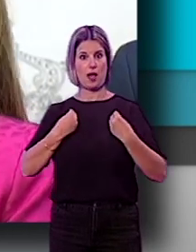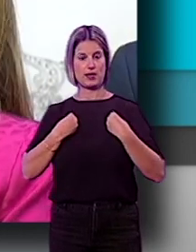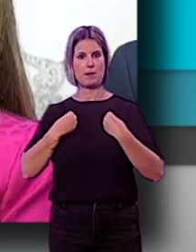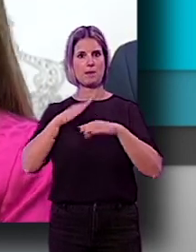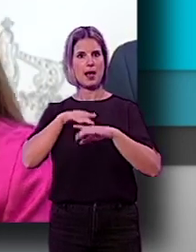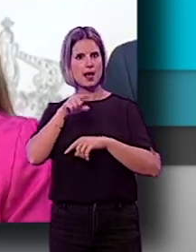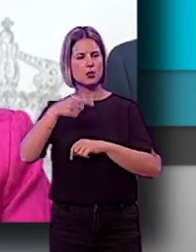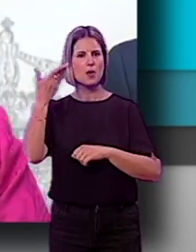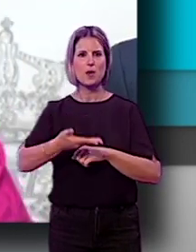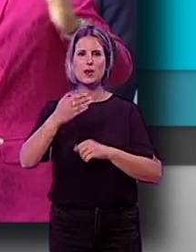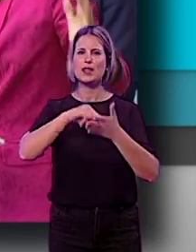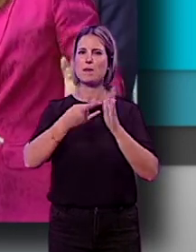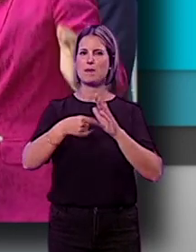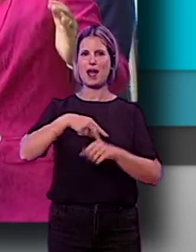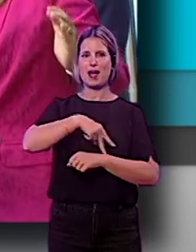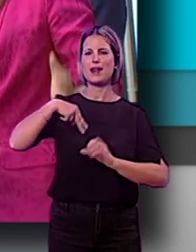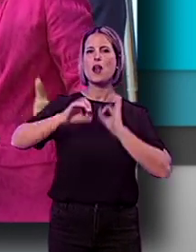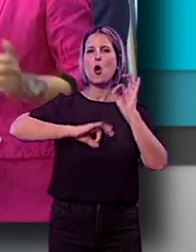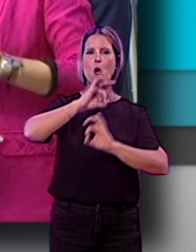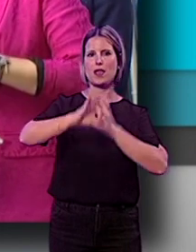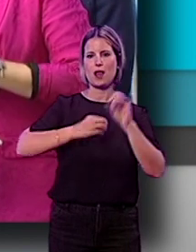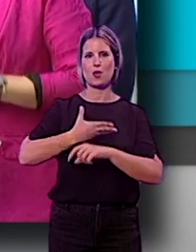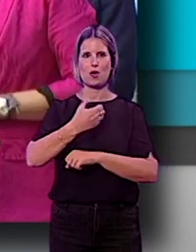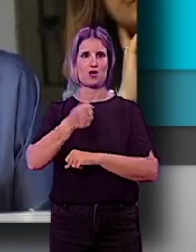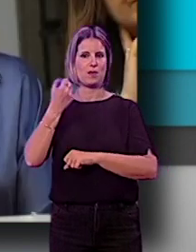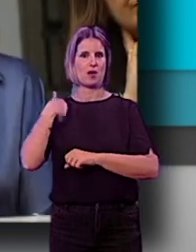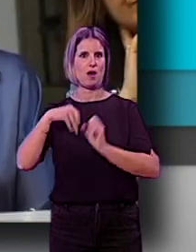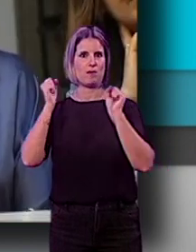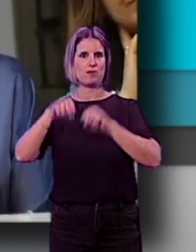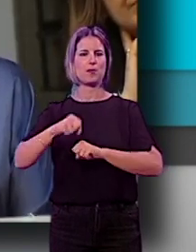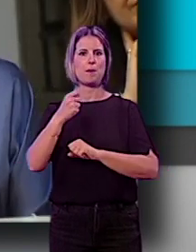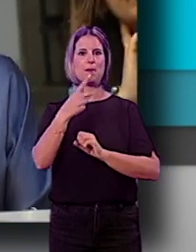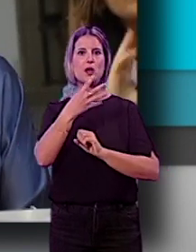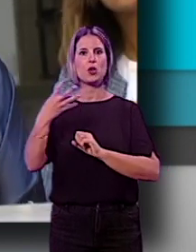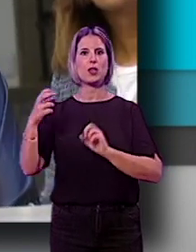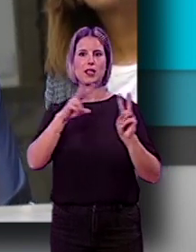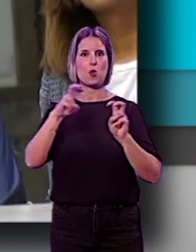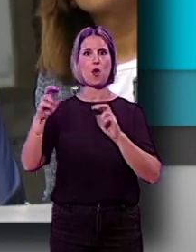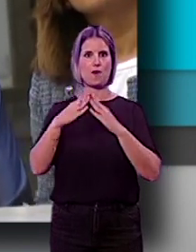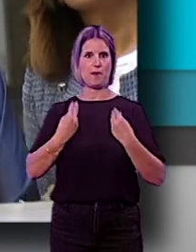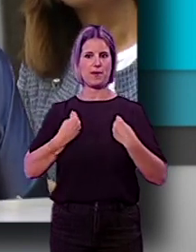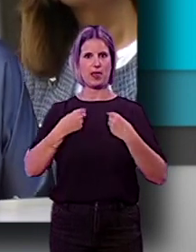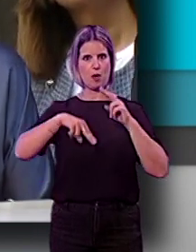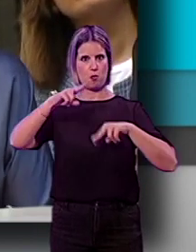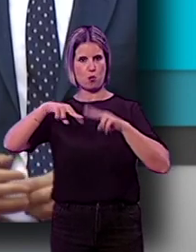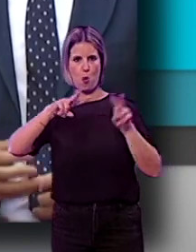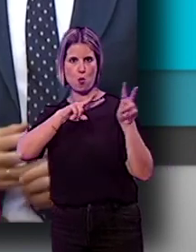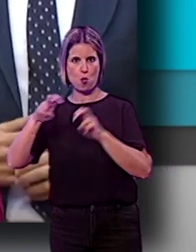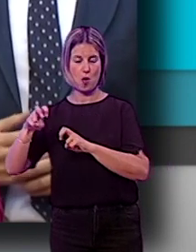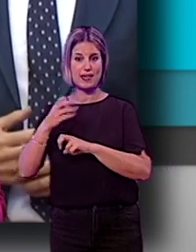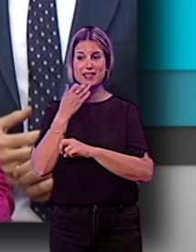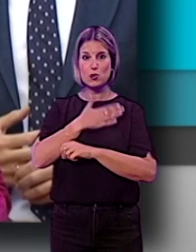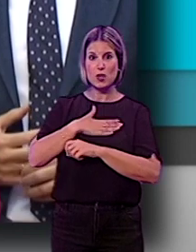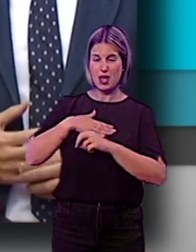es importante el avance del Plan General de Ordenación Municipal y la aprobación ya de 1.400 nuevas viviendas. Si queremos de verdad como ciudad